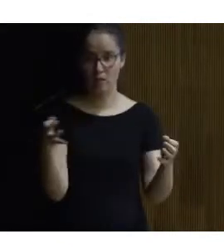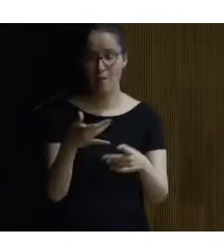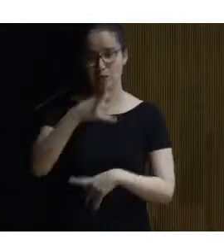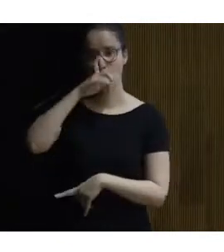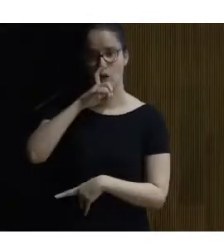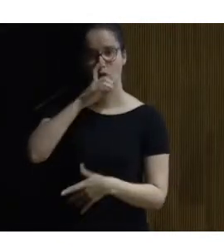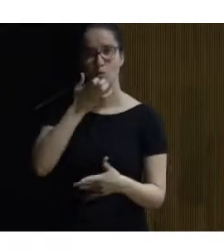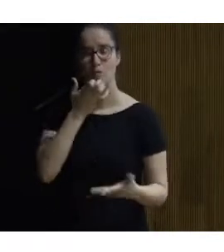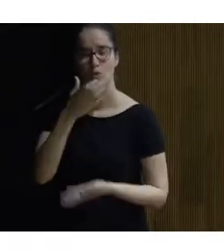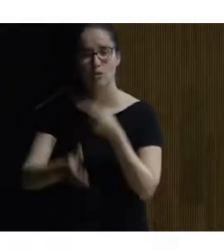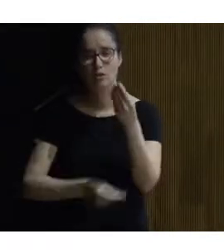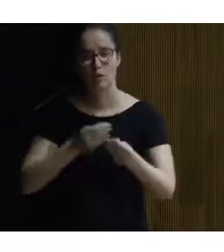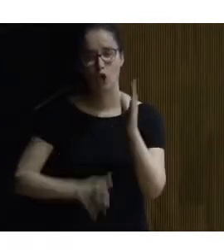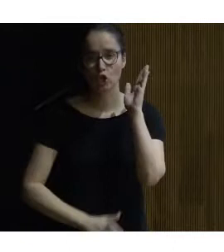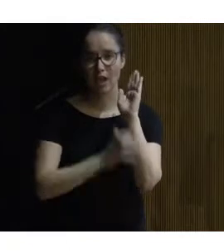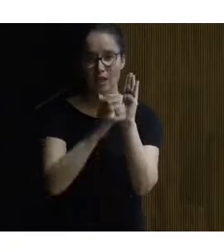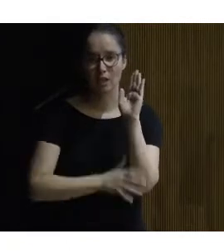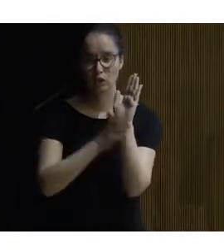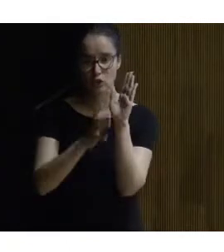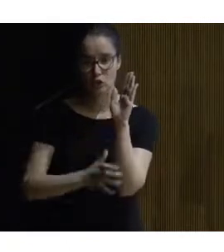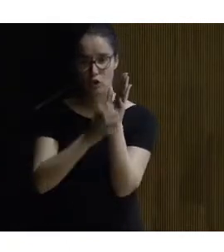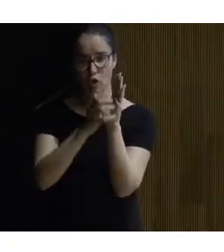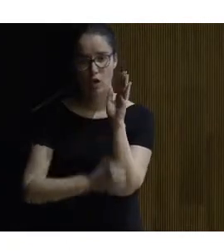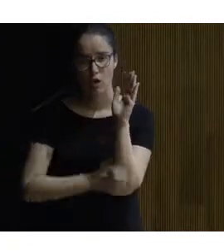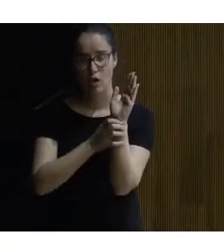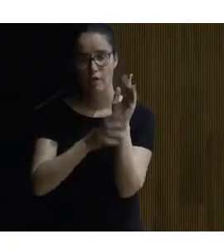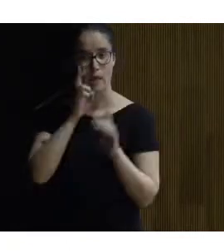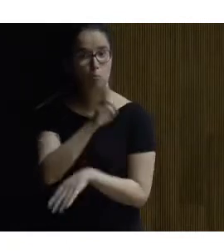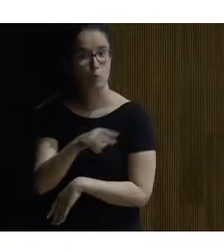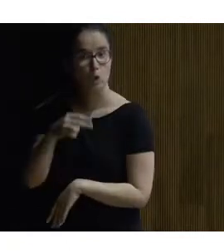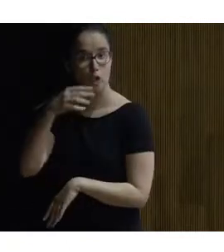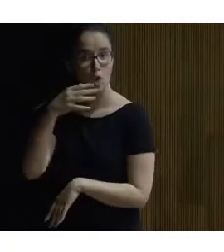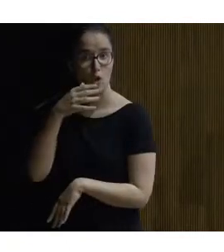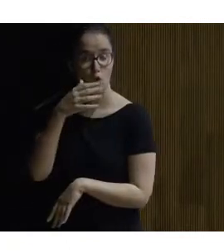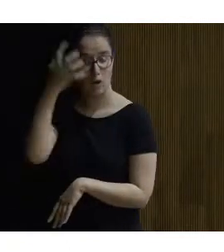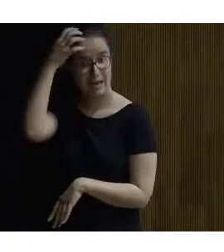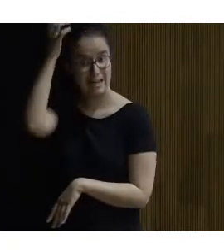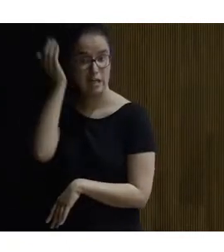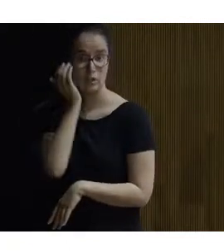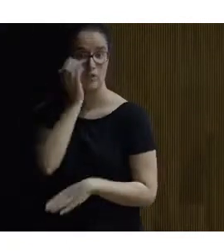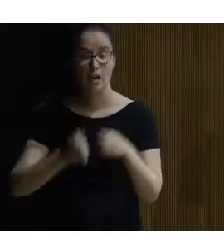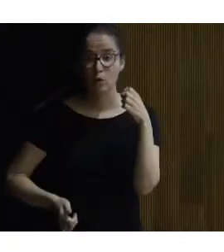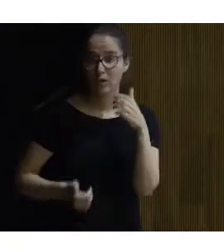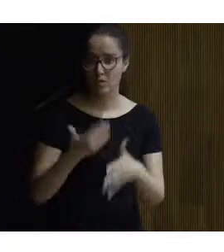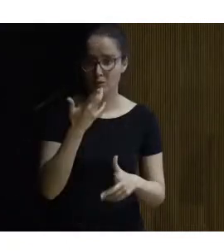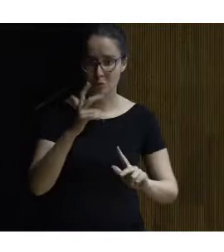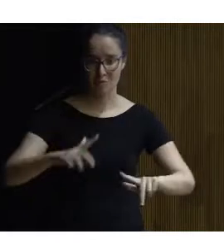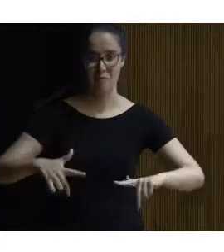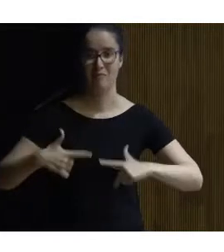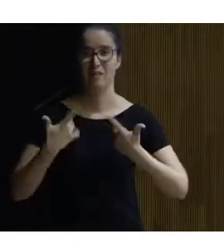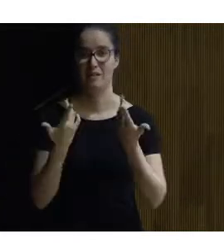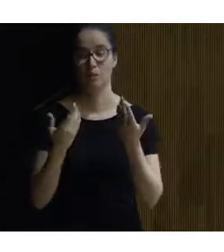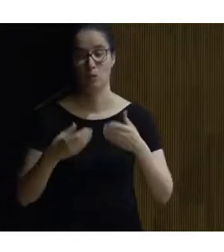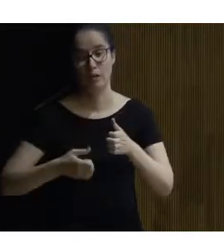acordando de cuando se hicieron los ascensores adosados al Museo Reina Sofía ¿no? que en un edificio si me permitís la expresión